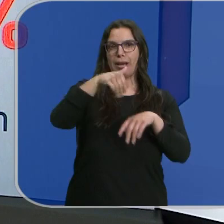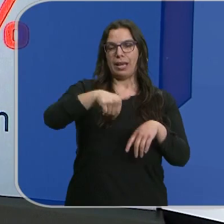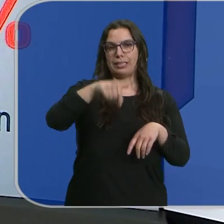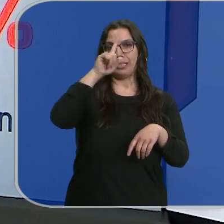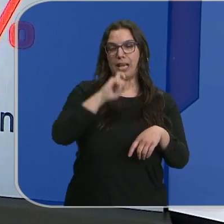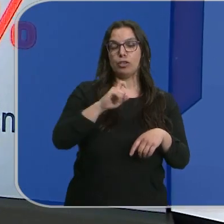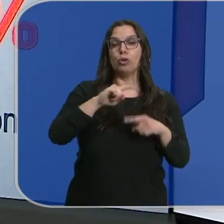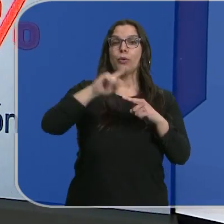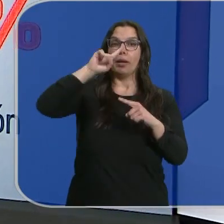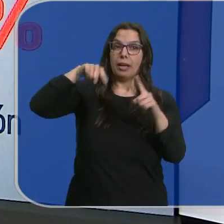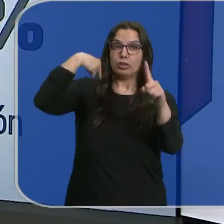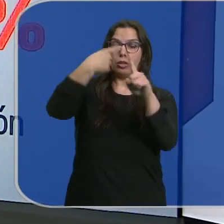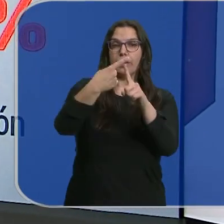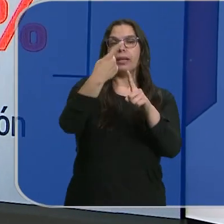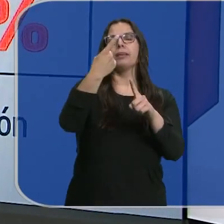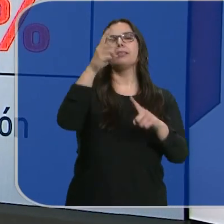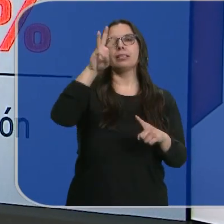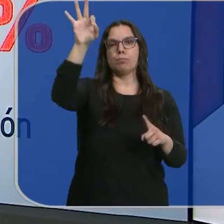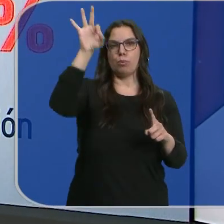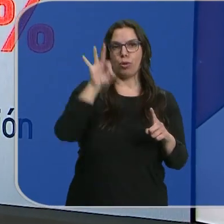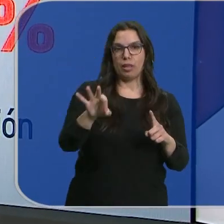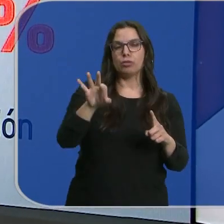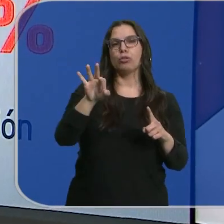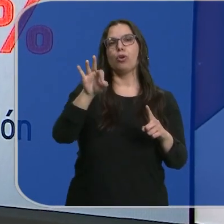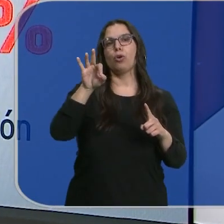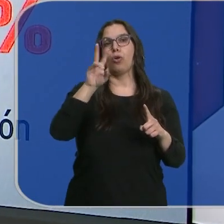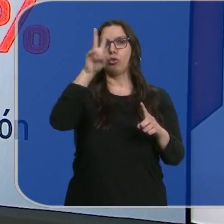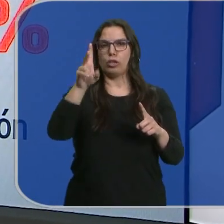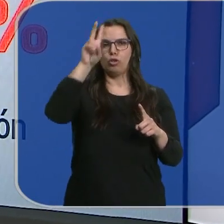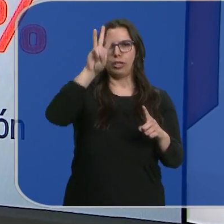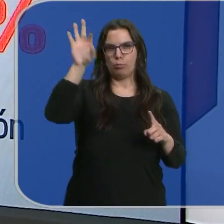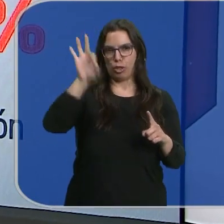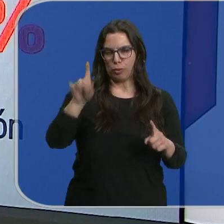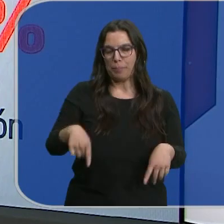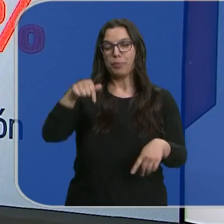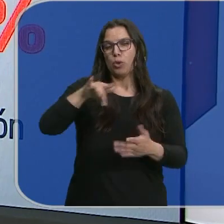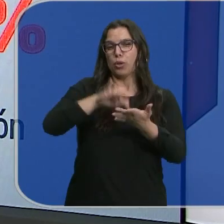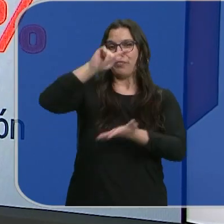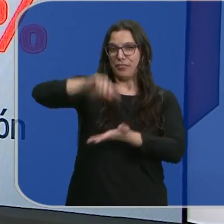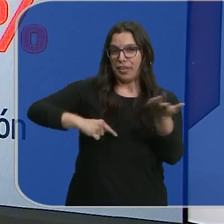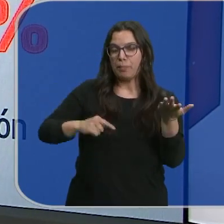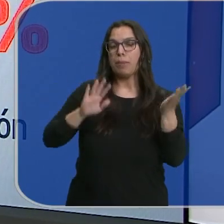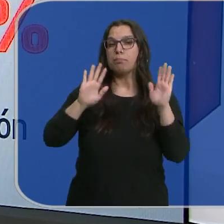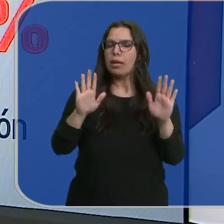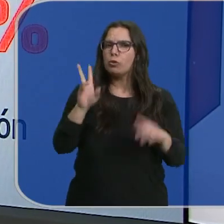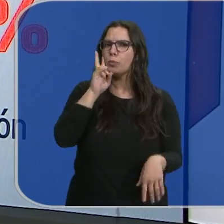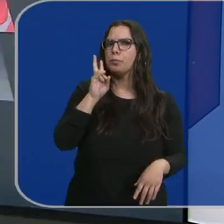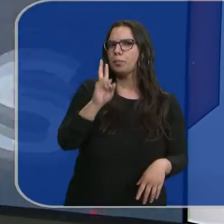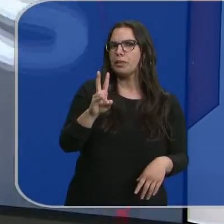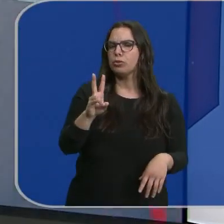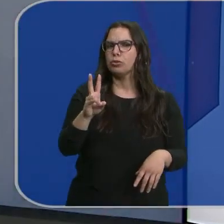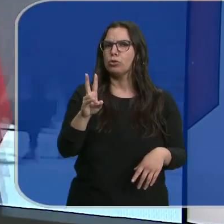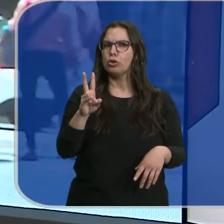2023 y del 3% para 2024 y 2025. Hoy se ha producido la firma, pero Sara Ayuso hemos visto